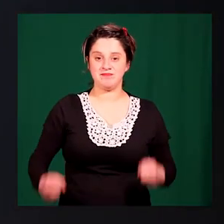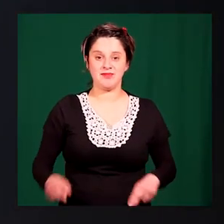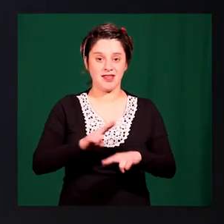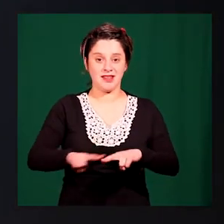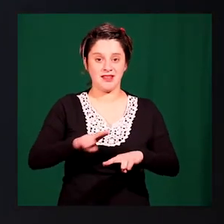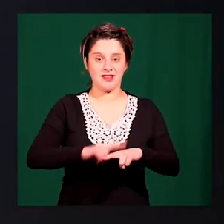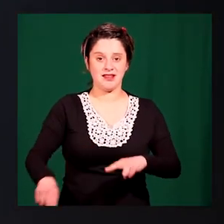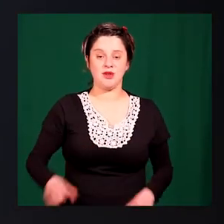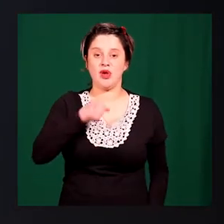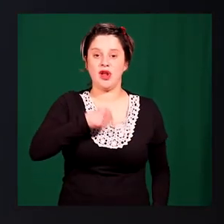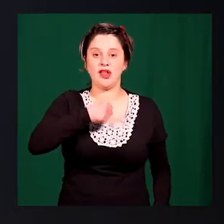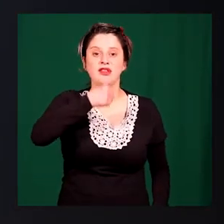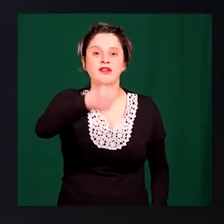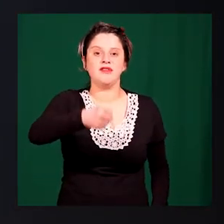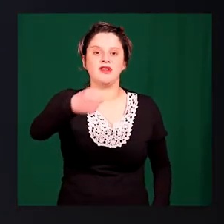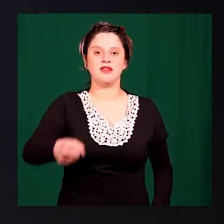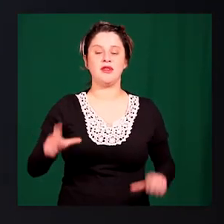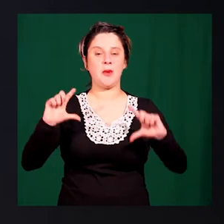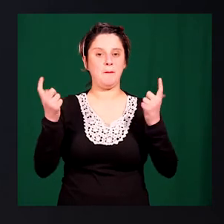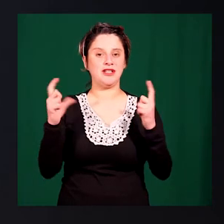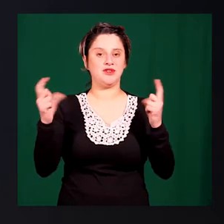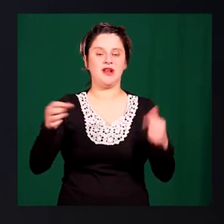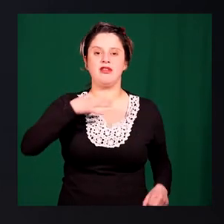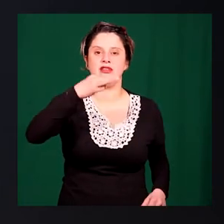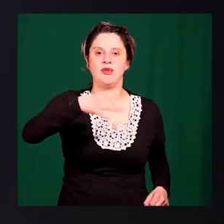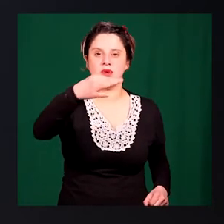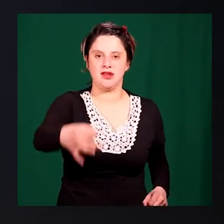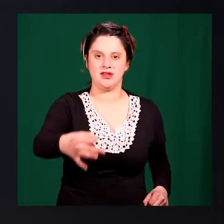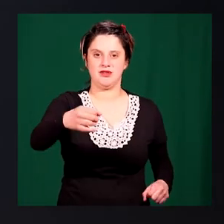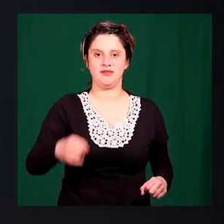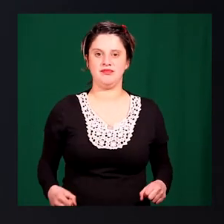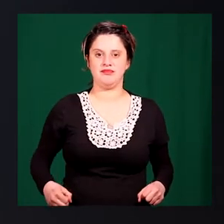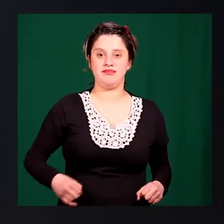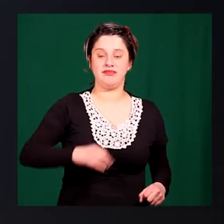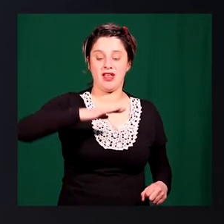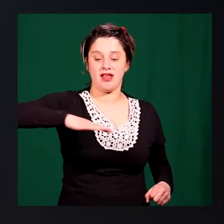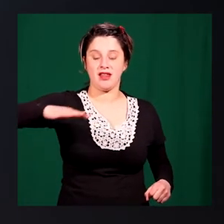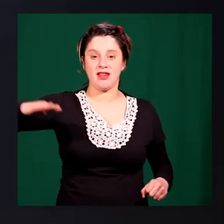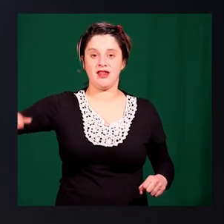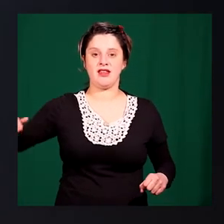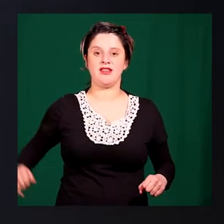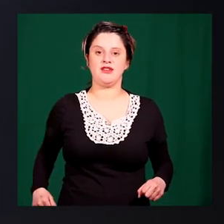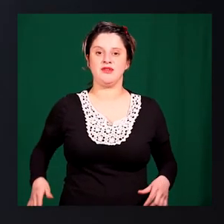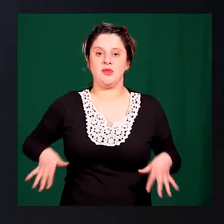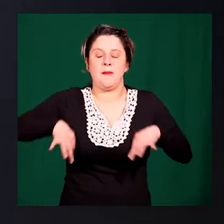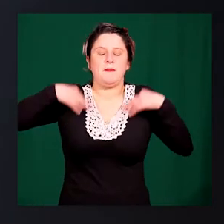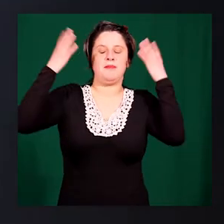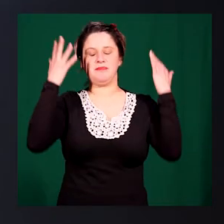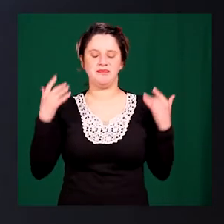Podemos hacer una entrevista a alguno de los personajes del cuento. Un niño o niña voluntaria puede